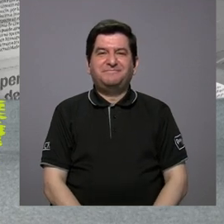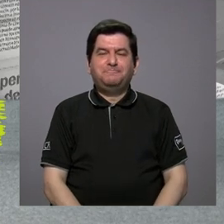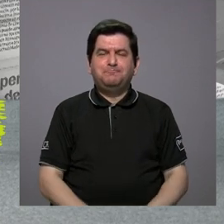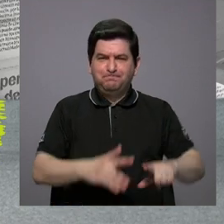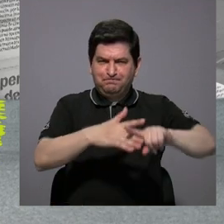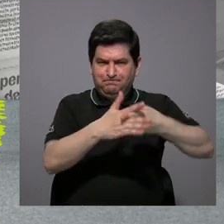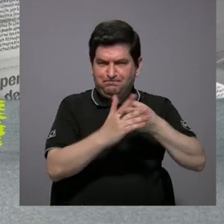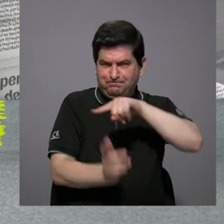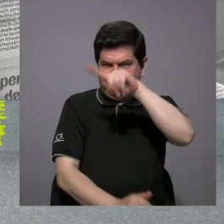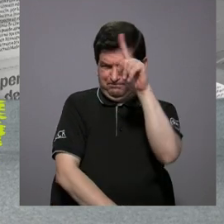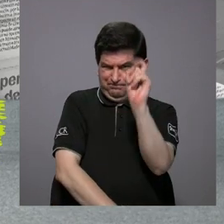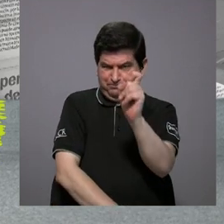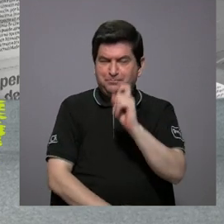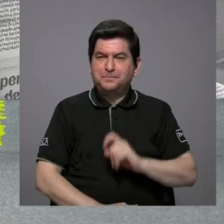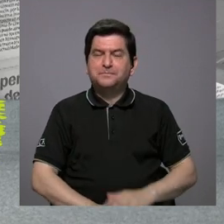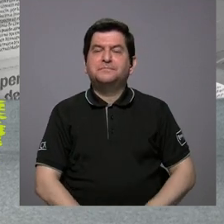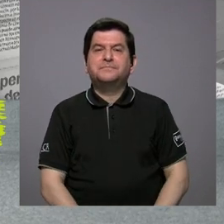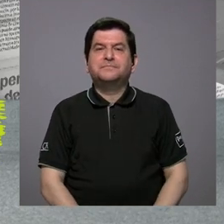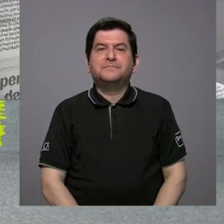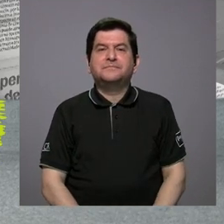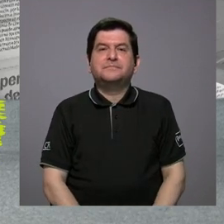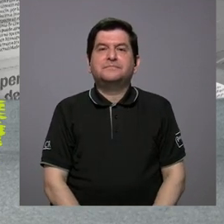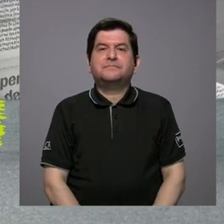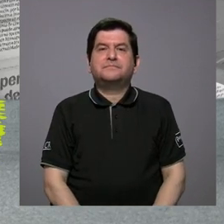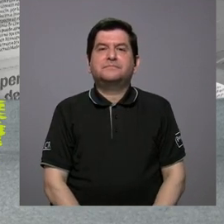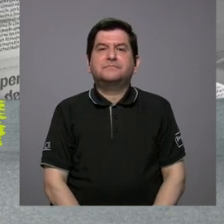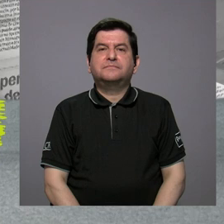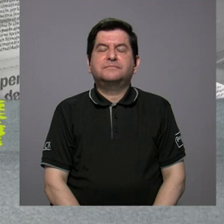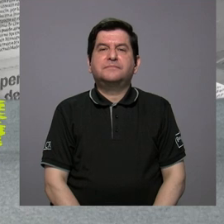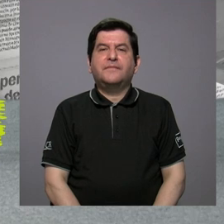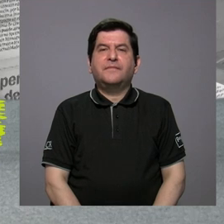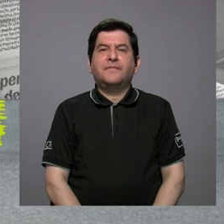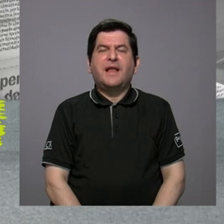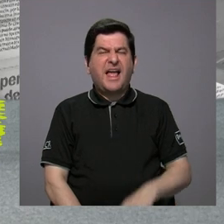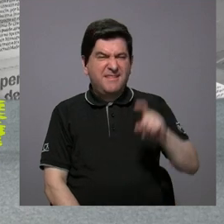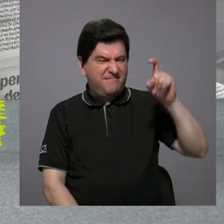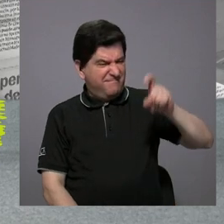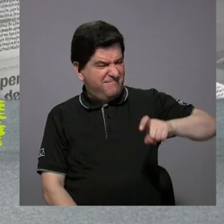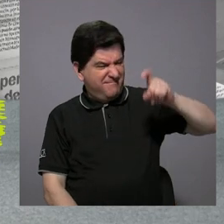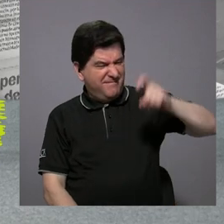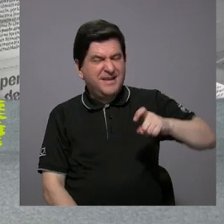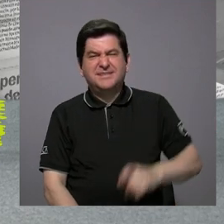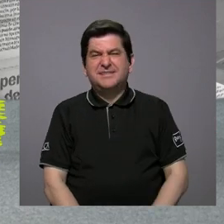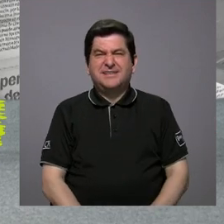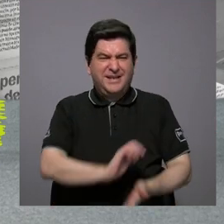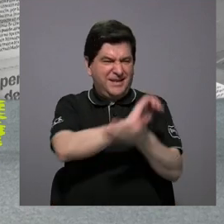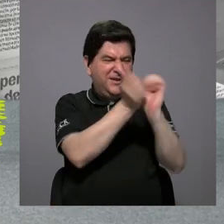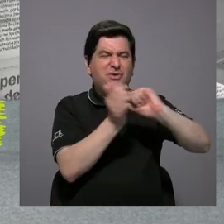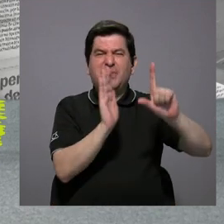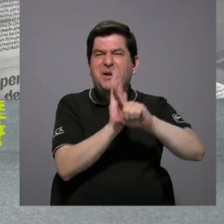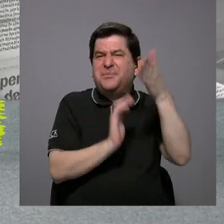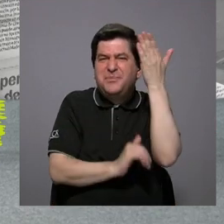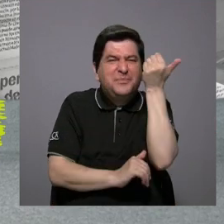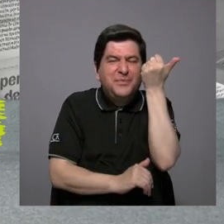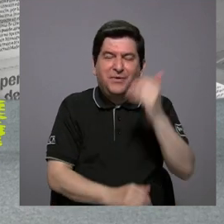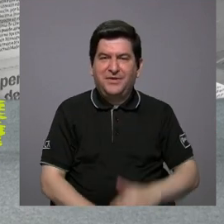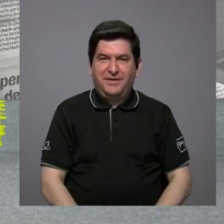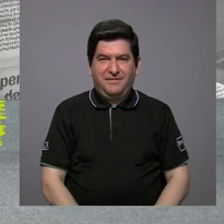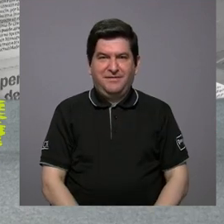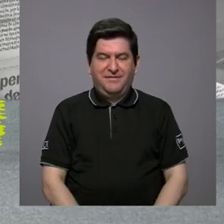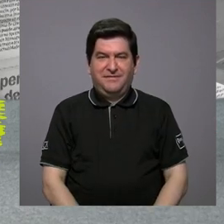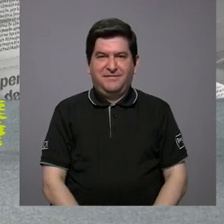Empecemos preguntando esto. ¿Por qué es necesario reformar la ley? ¿Por qué es